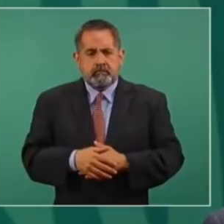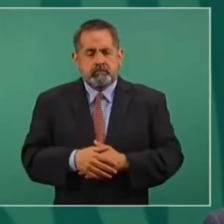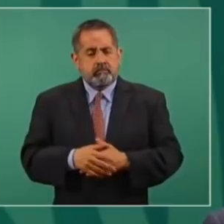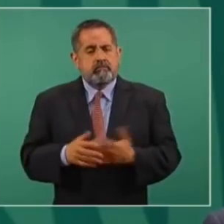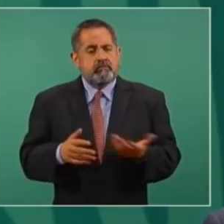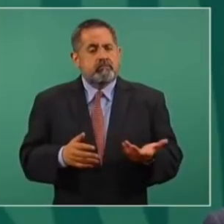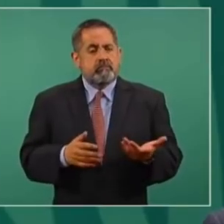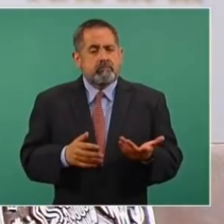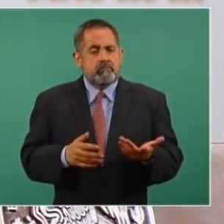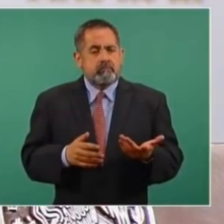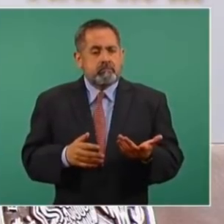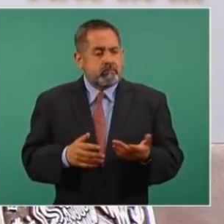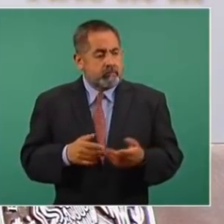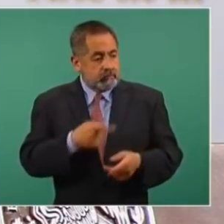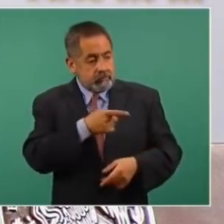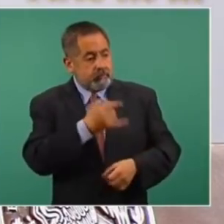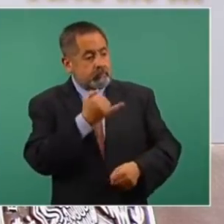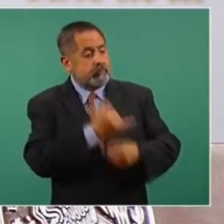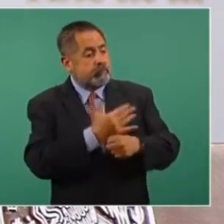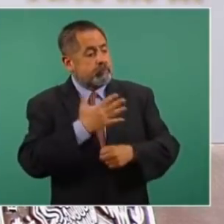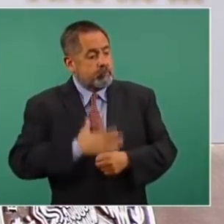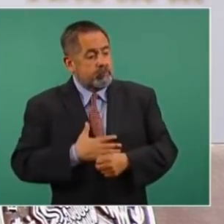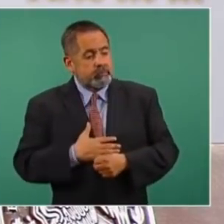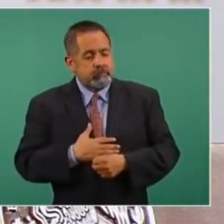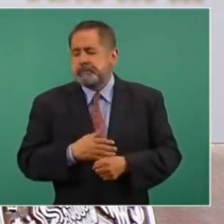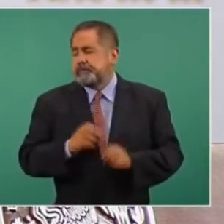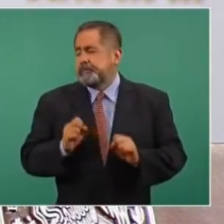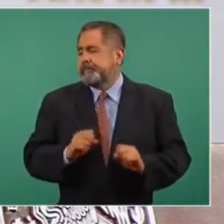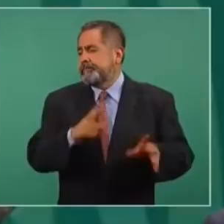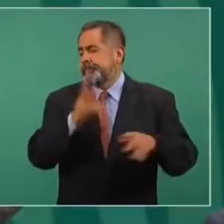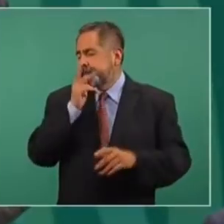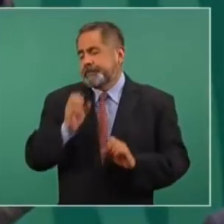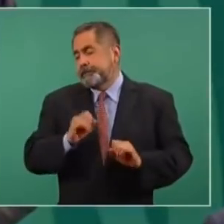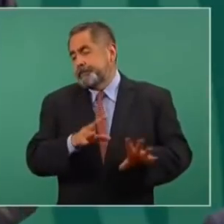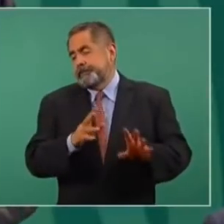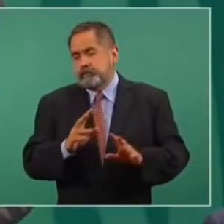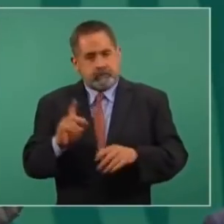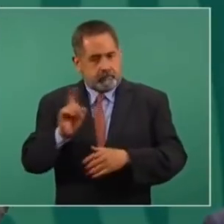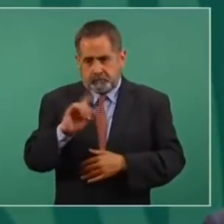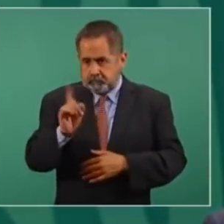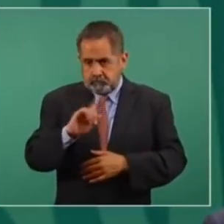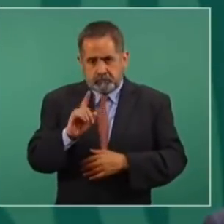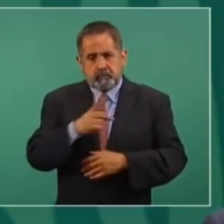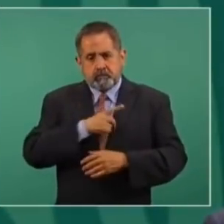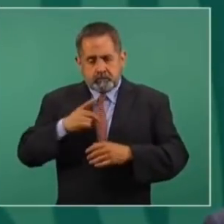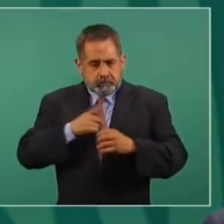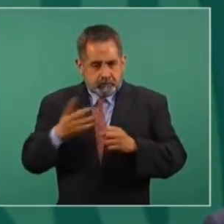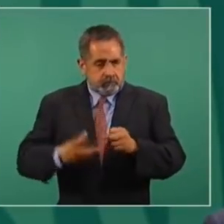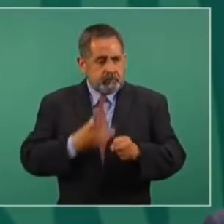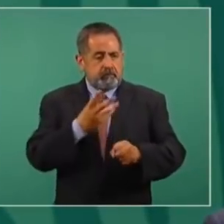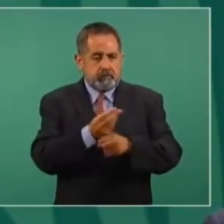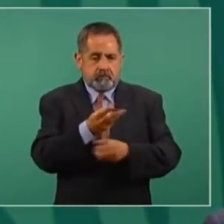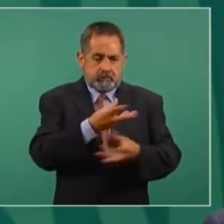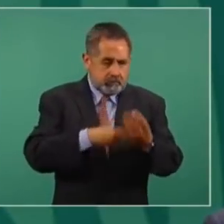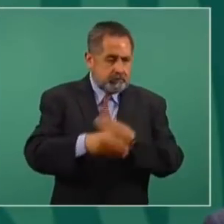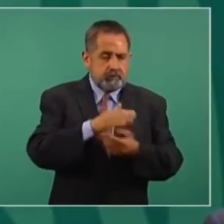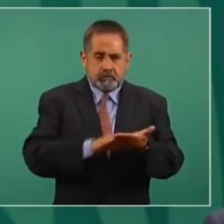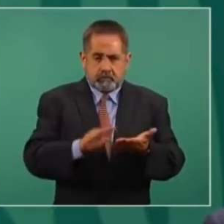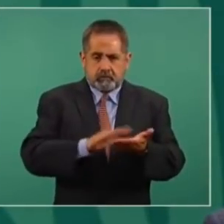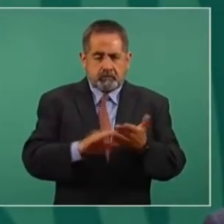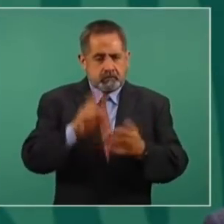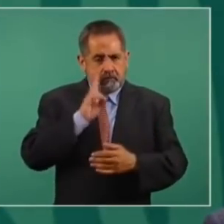y no hacer nada por enmendar el daño,